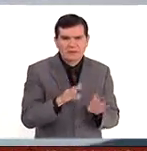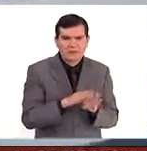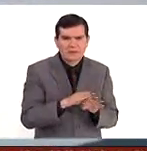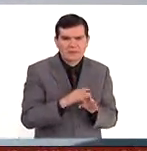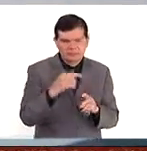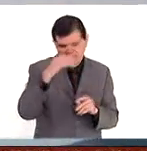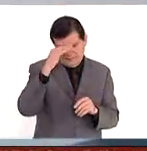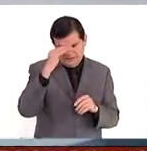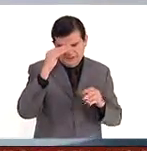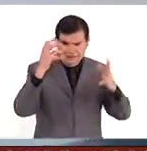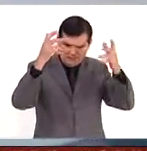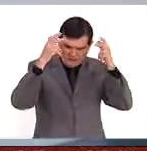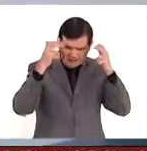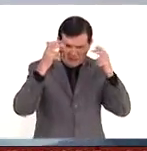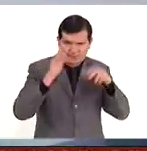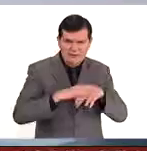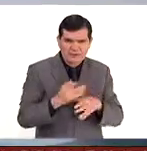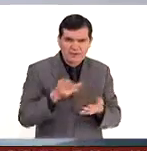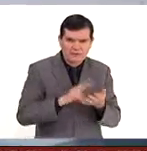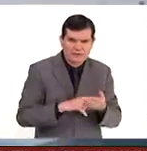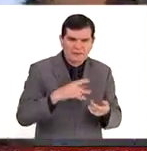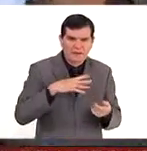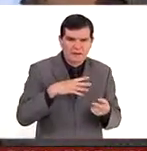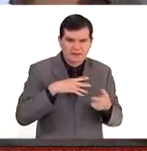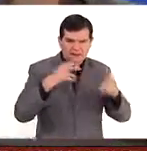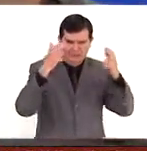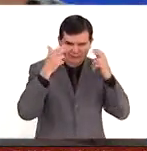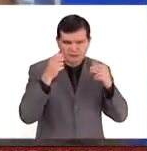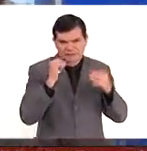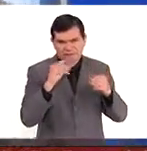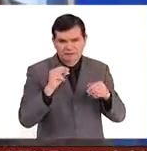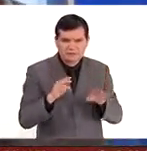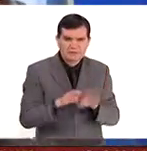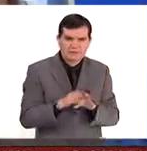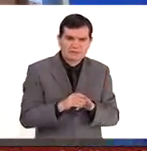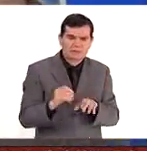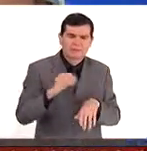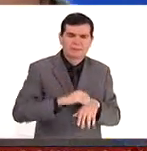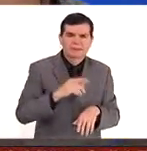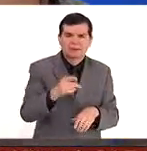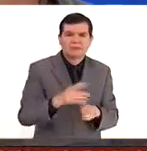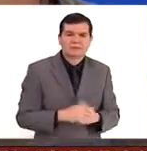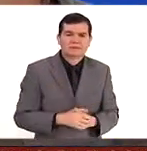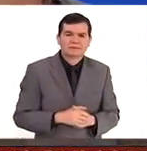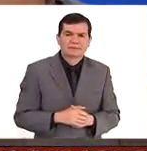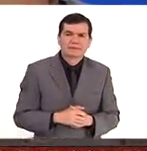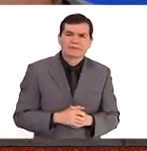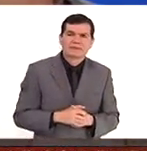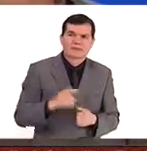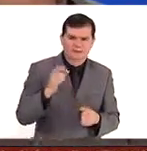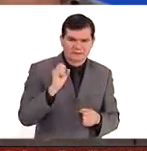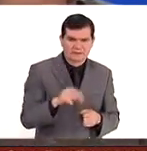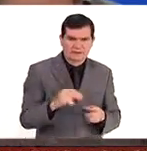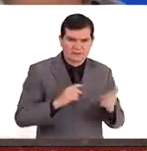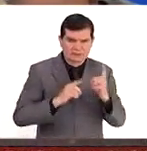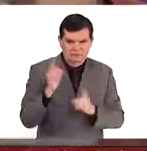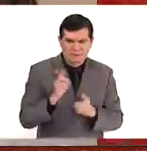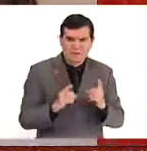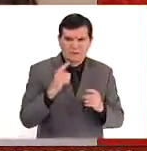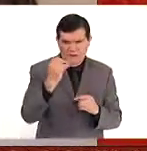no empezamos con el casco? Y así detectamos de paso que si traen el casco puesto o no. Claro. Así que, sí. Sí, sin duda una